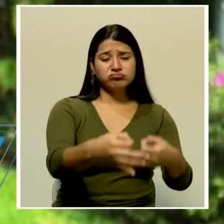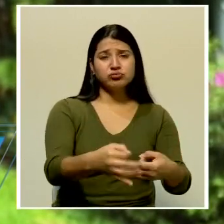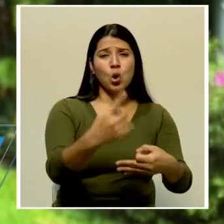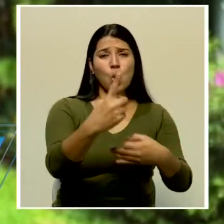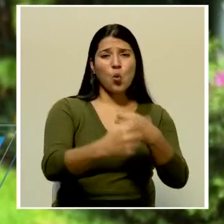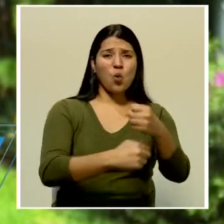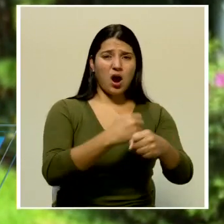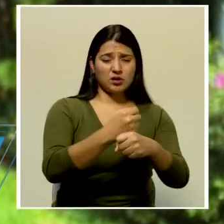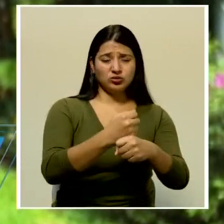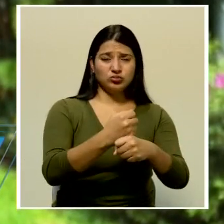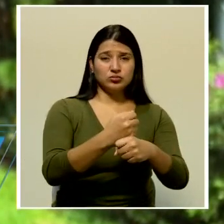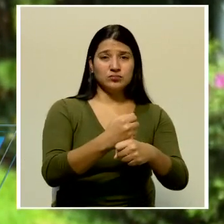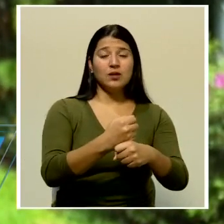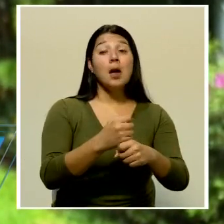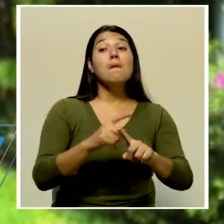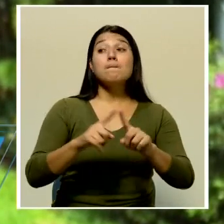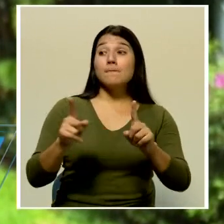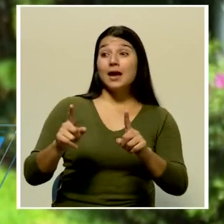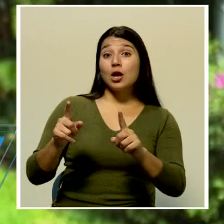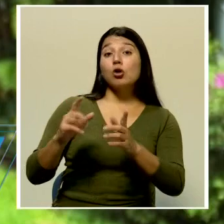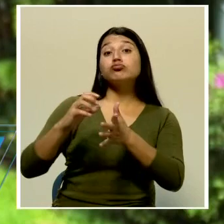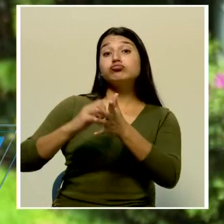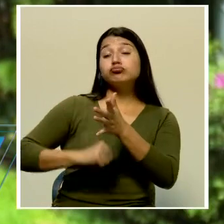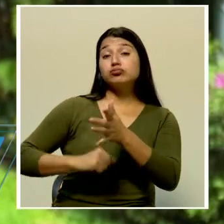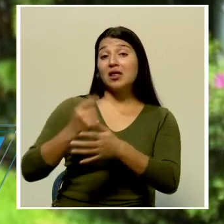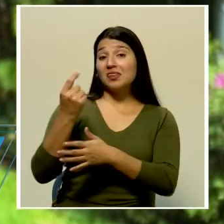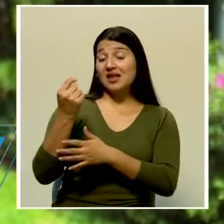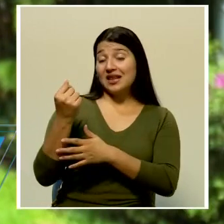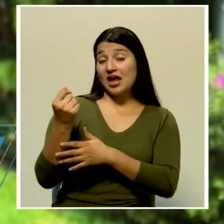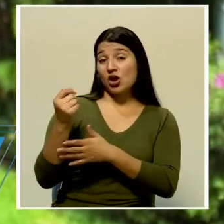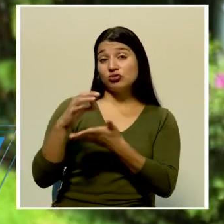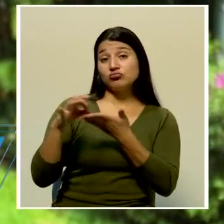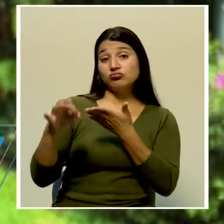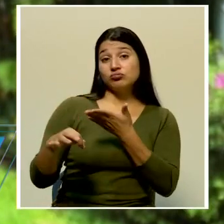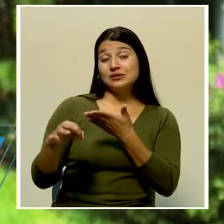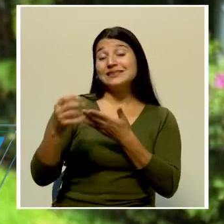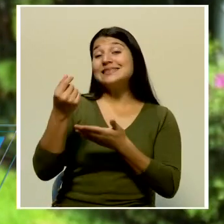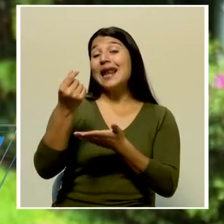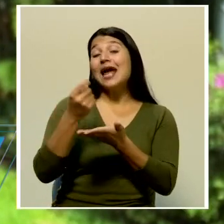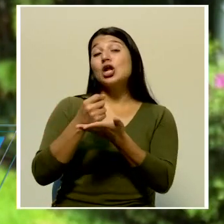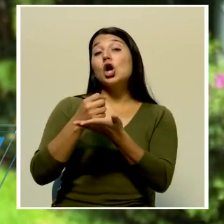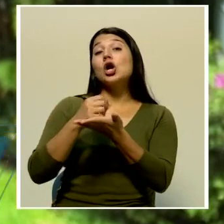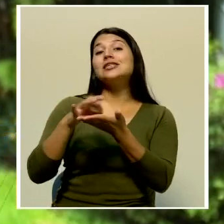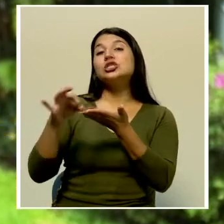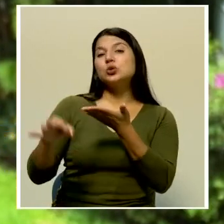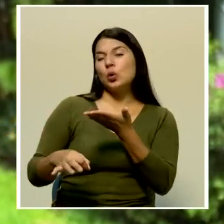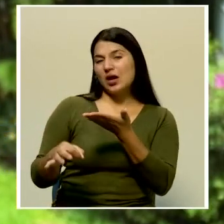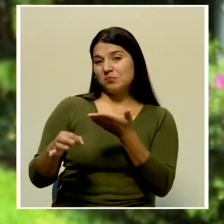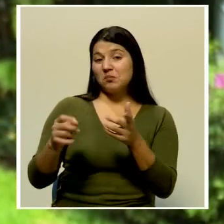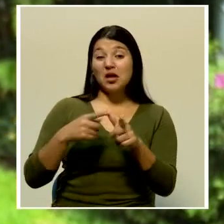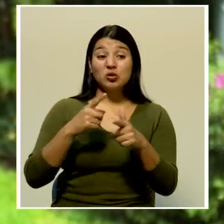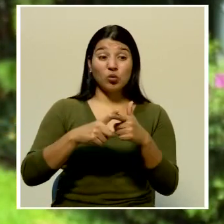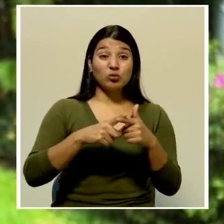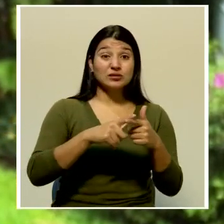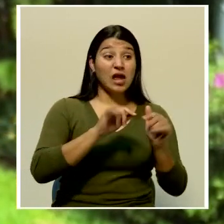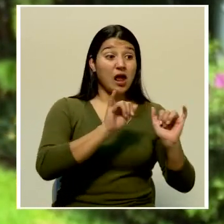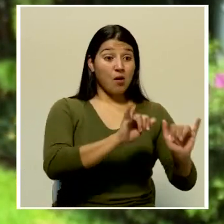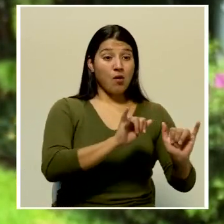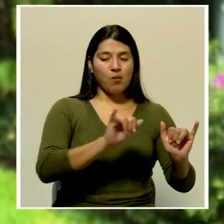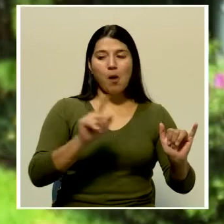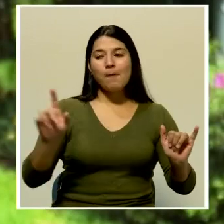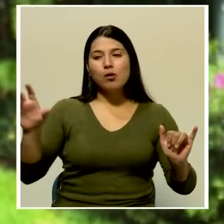Con ese proyecto yo no tendría ningún problema en el que se apruebe justamente porque logra generar el equilibrio que los otros